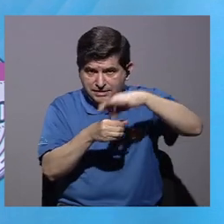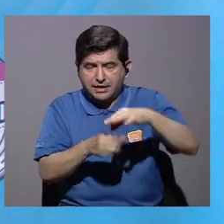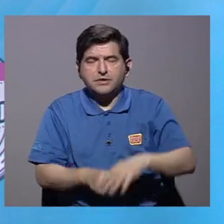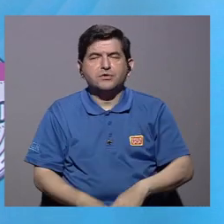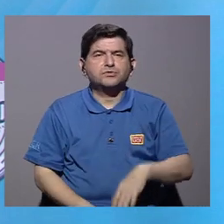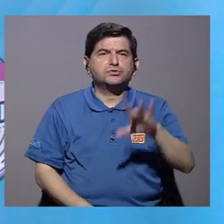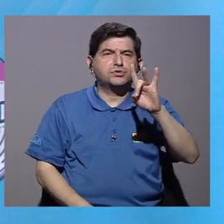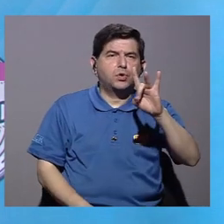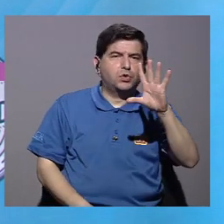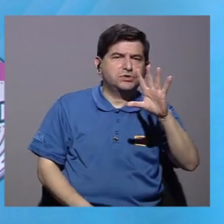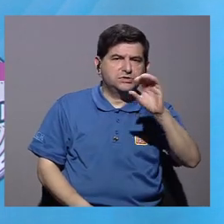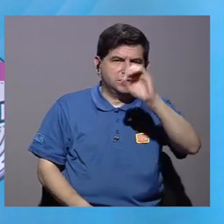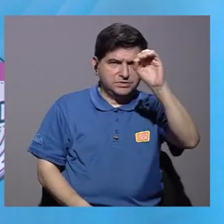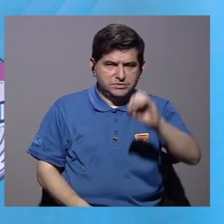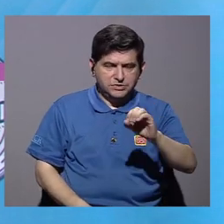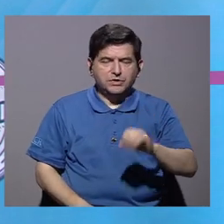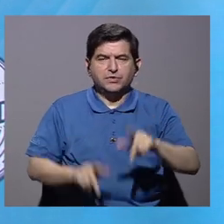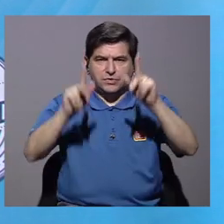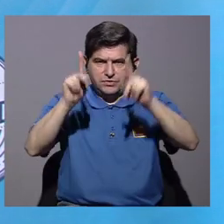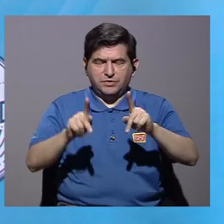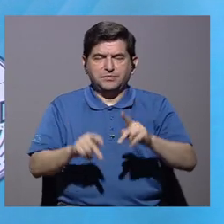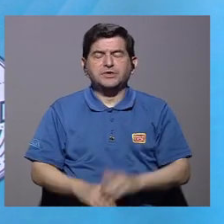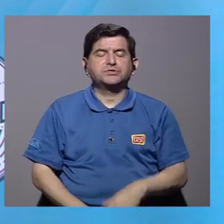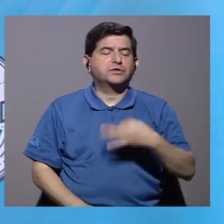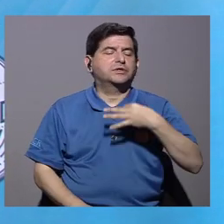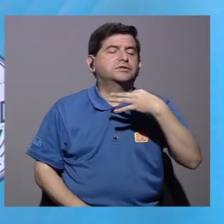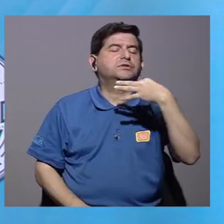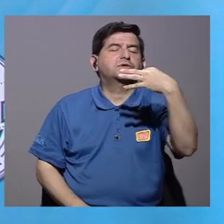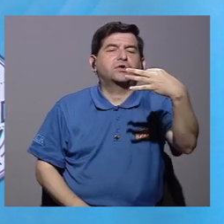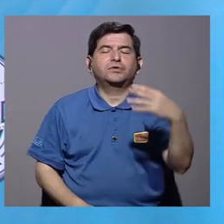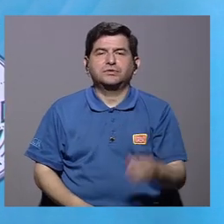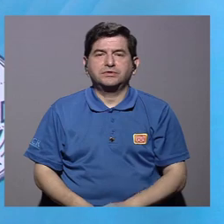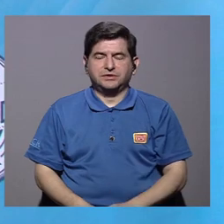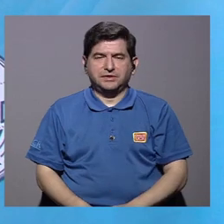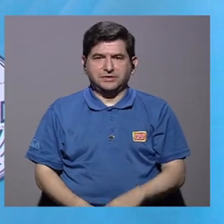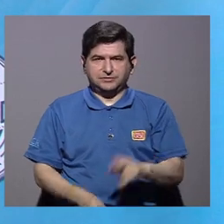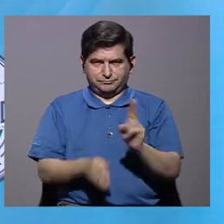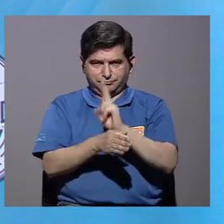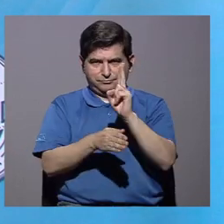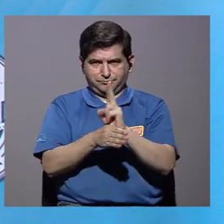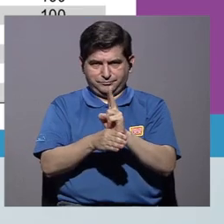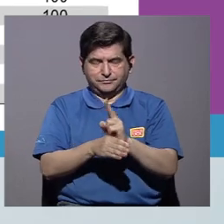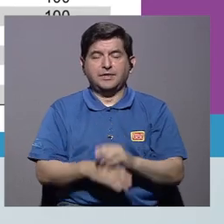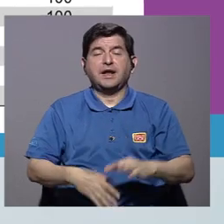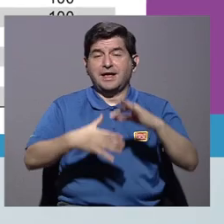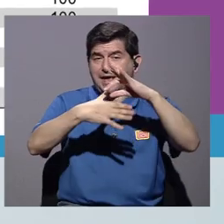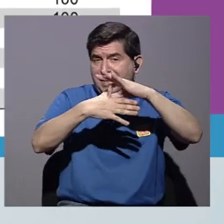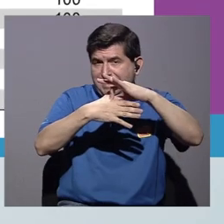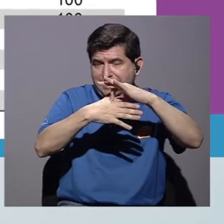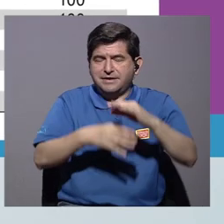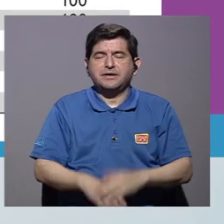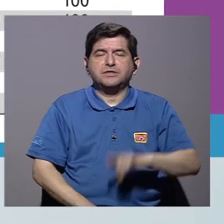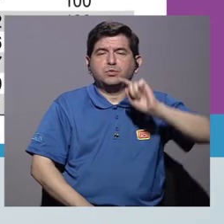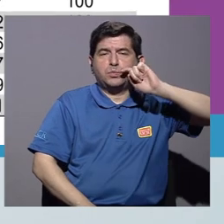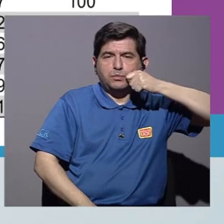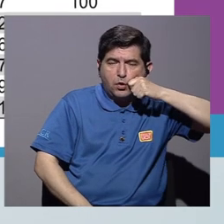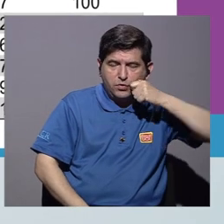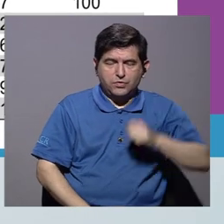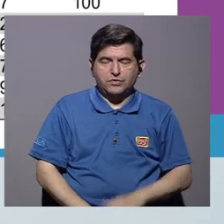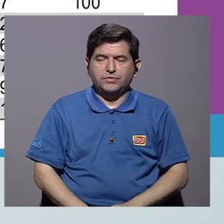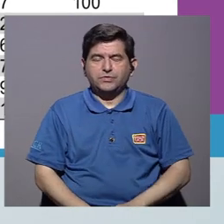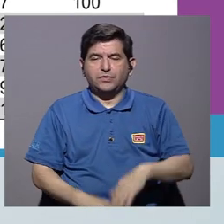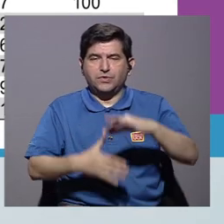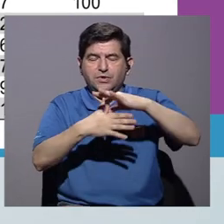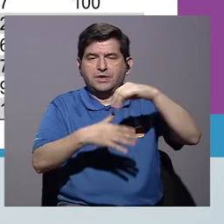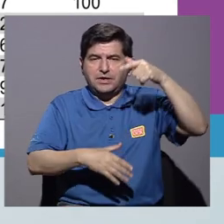el 85% de las personas lo consumen todos los días. Y en las carnes, ¿qué serían? El pollo,